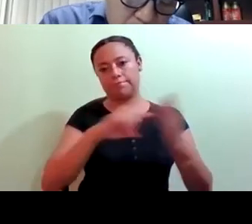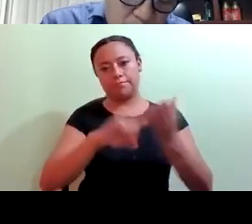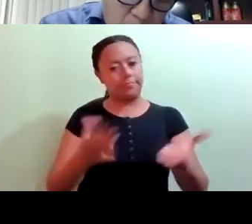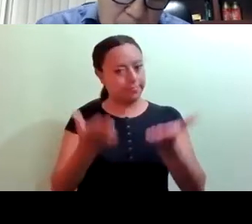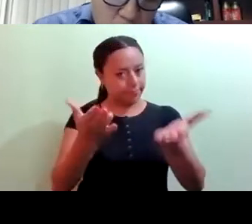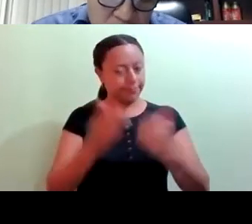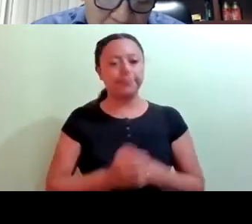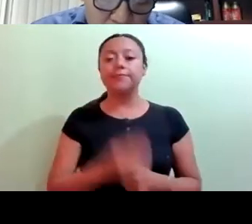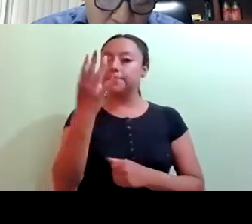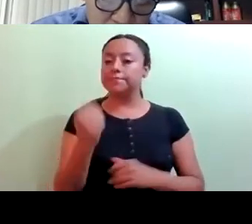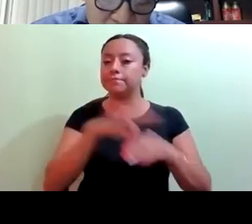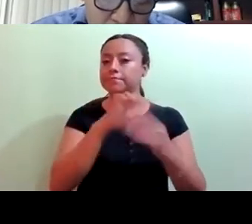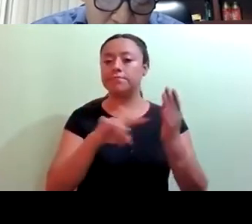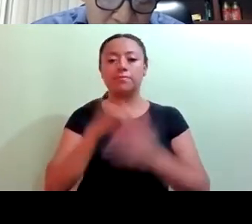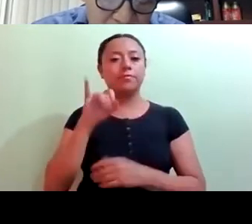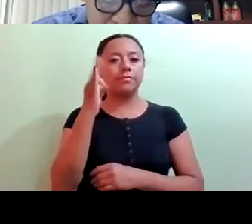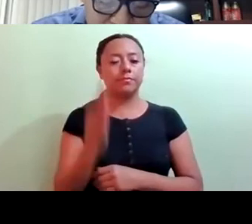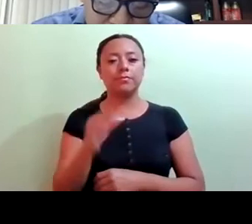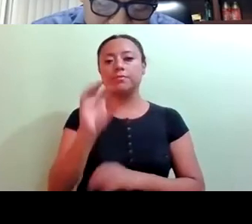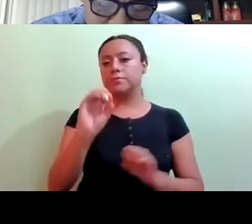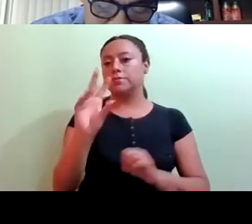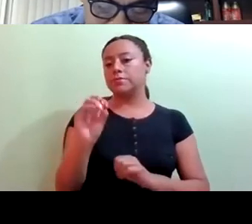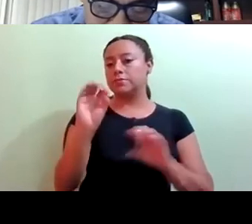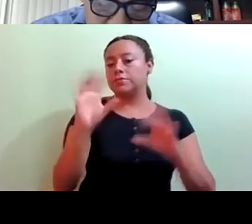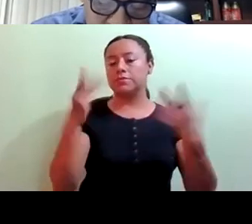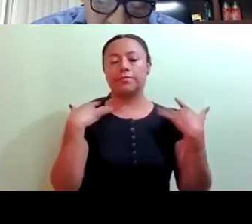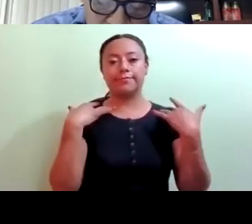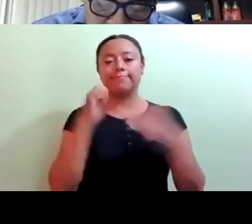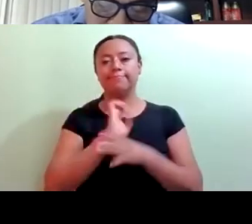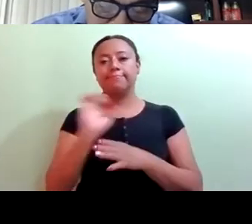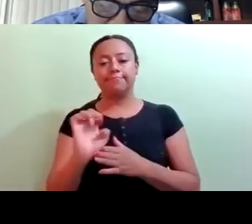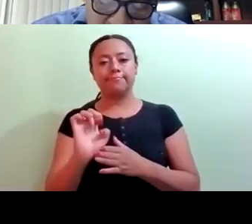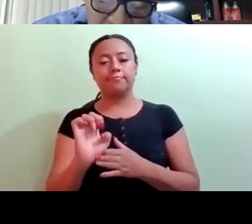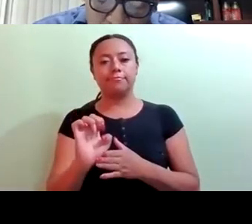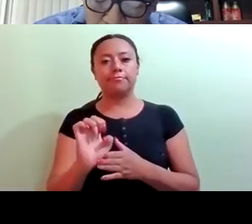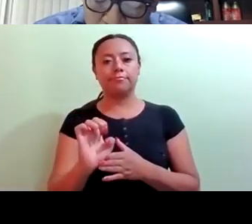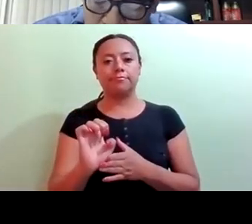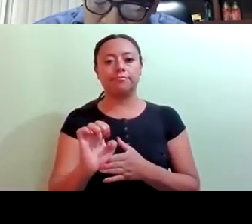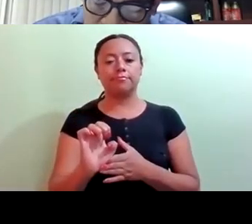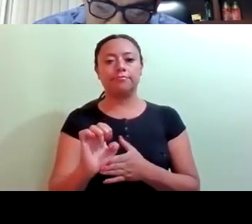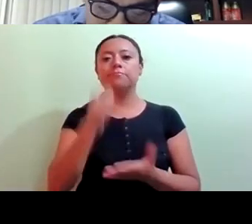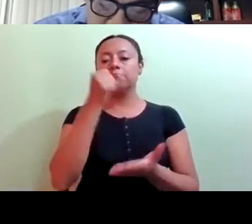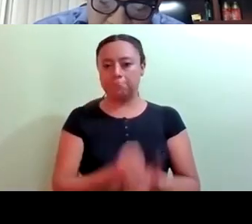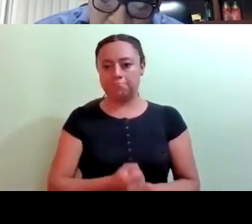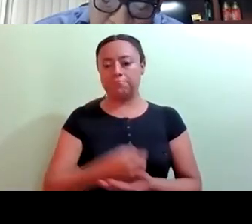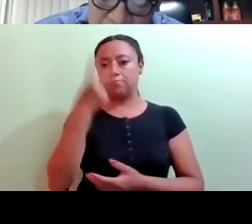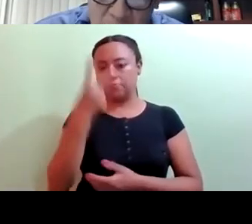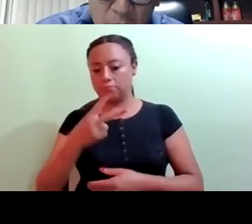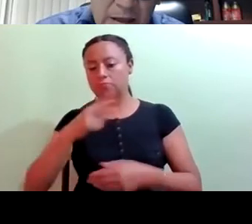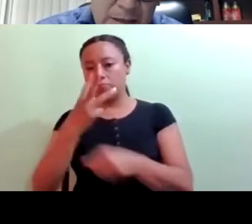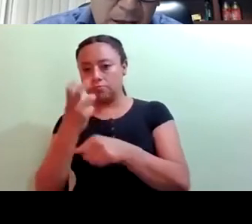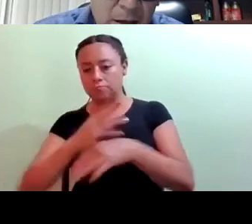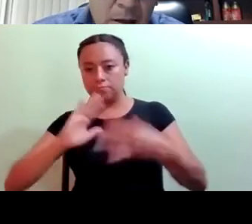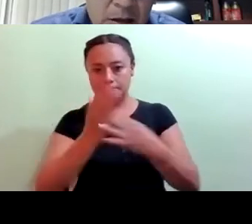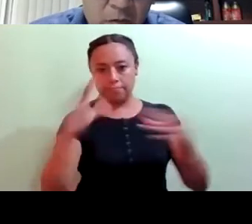No hay votos a favor, cero en contra, cero abstenciones. En consecuencia, se aprueba por las dos terceras partes de los integrantes de la